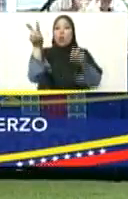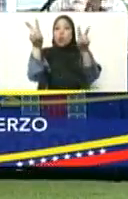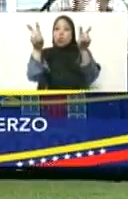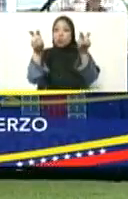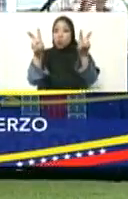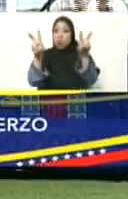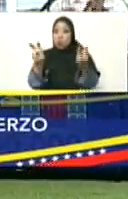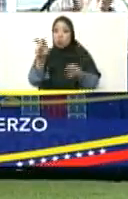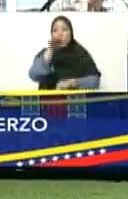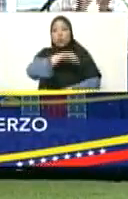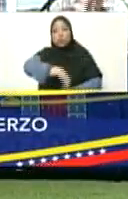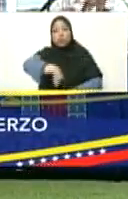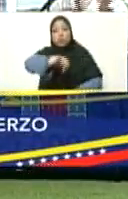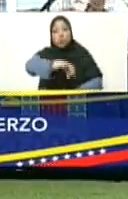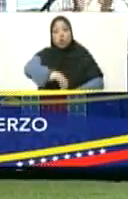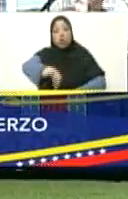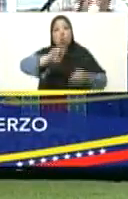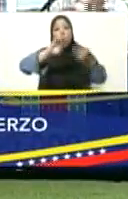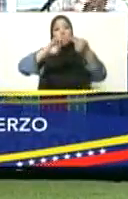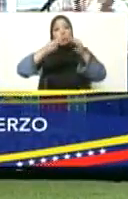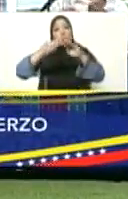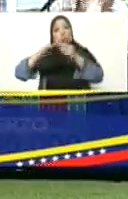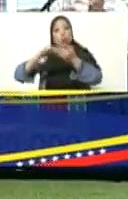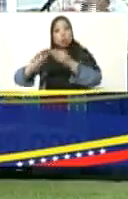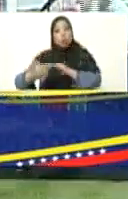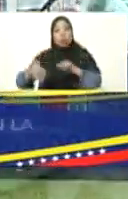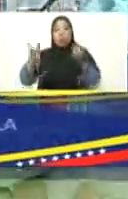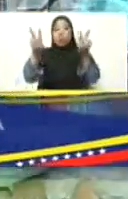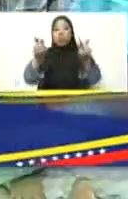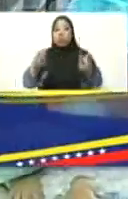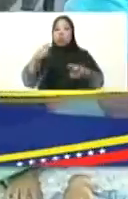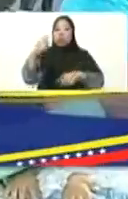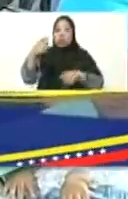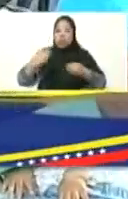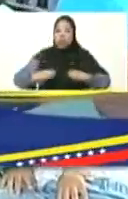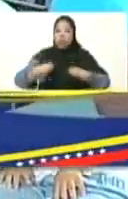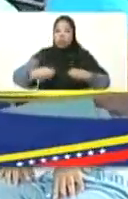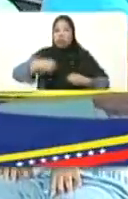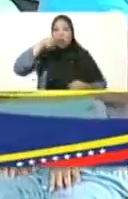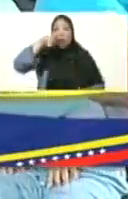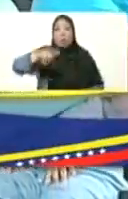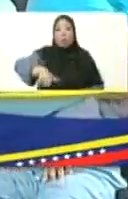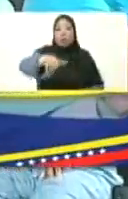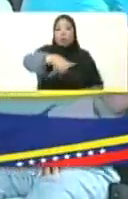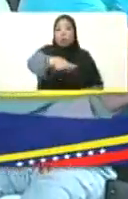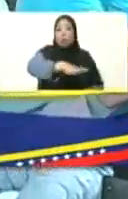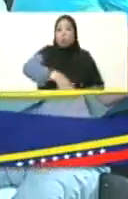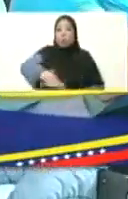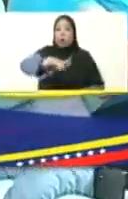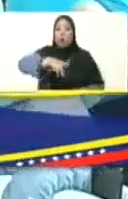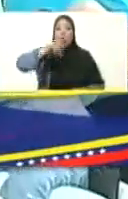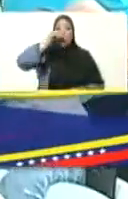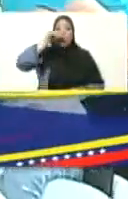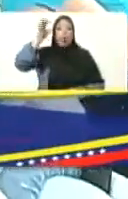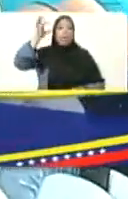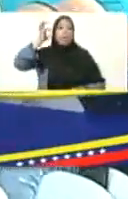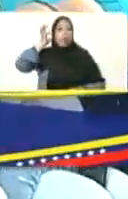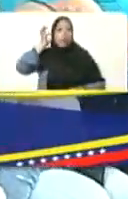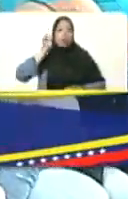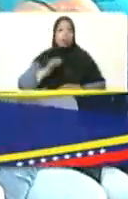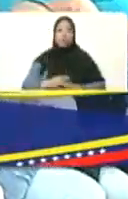socialismo de la comunidad. El nuevo socialismo del ciudadano, de la ciudadana, del hombre, de la mujer.